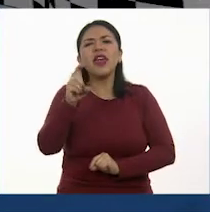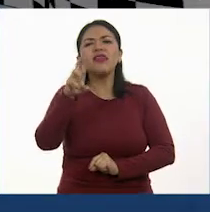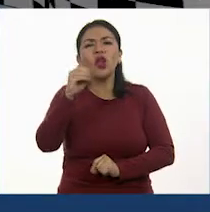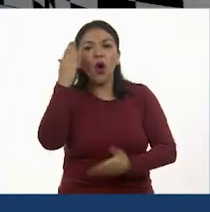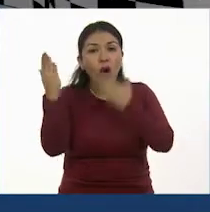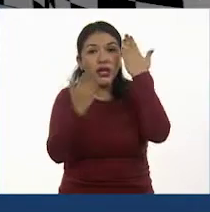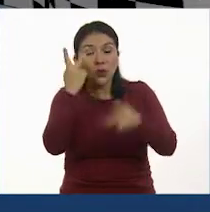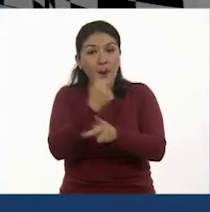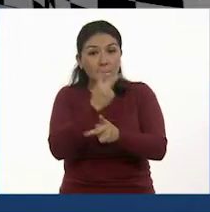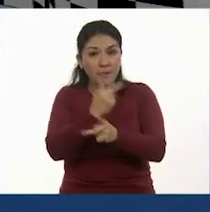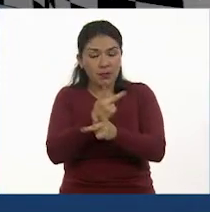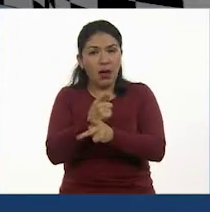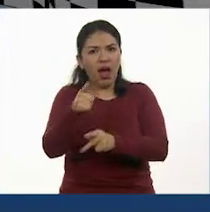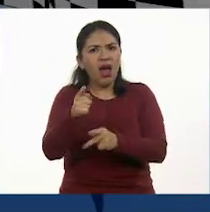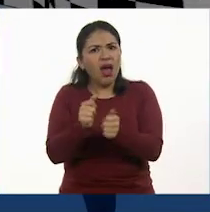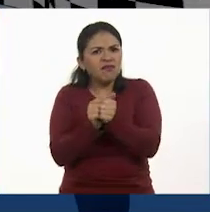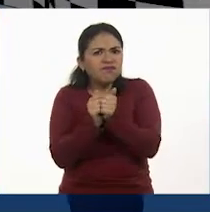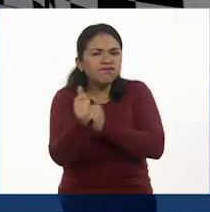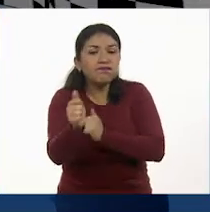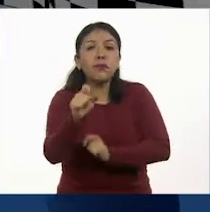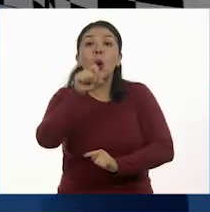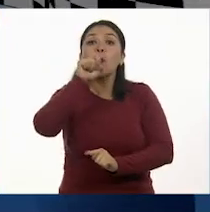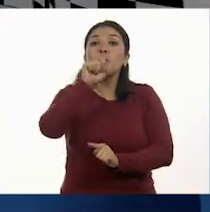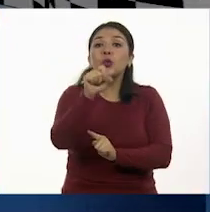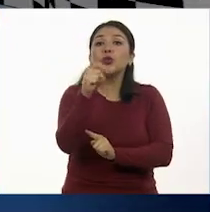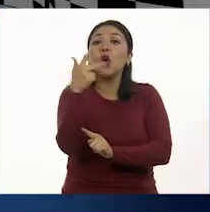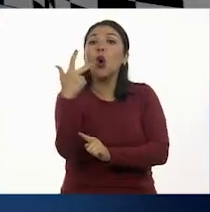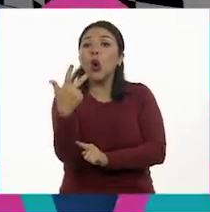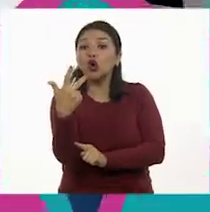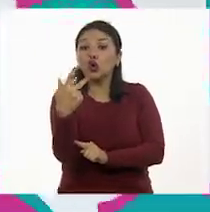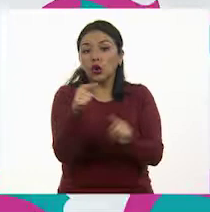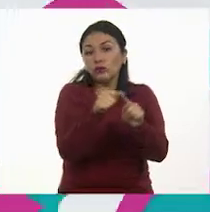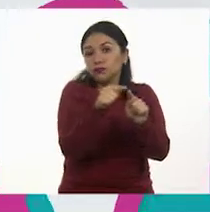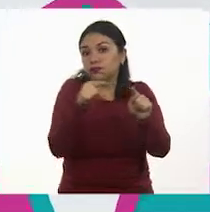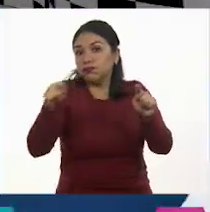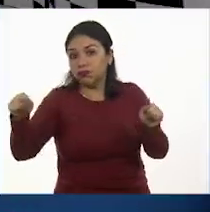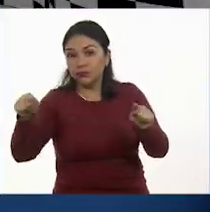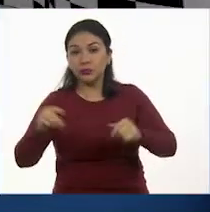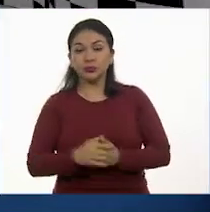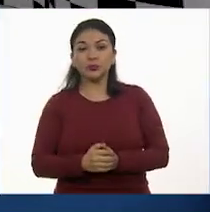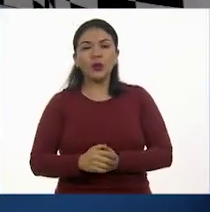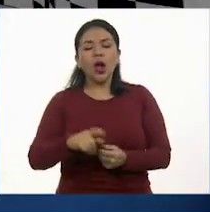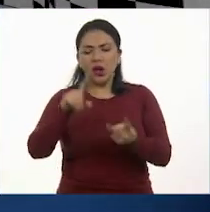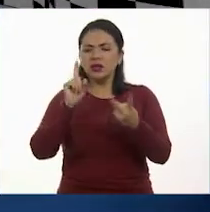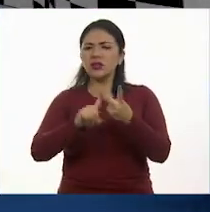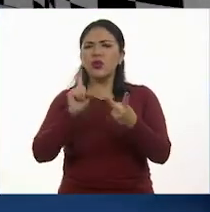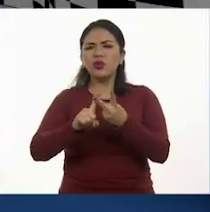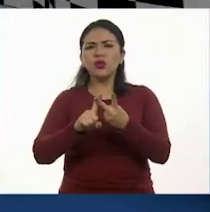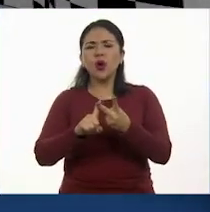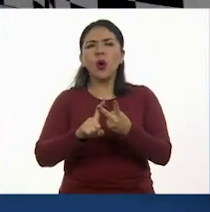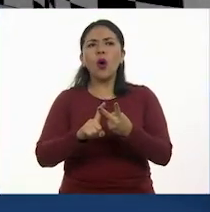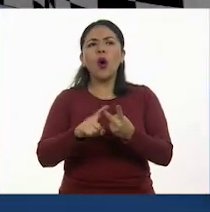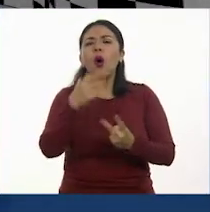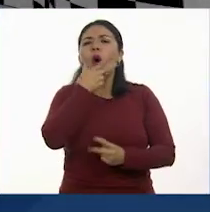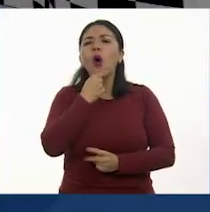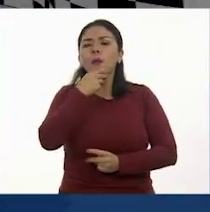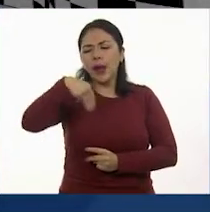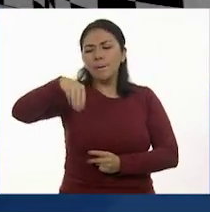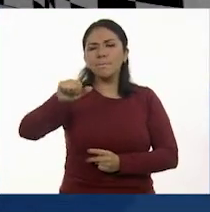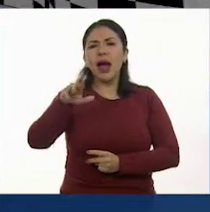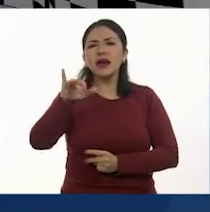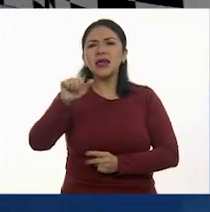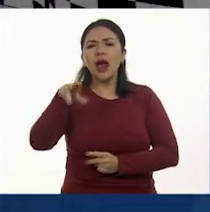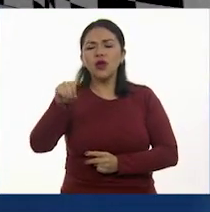de bachillerato y él ha avanzado punto ocho del recorrido. Y después tenemos a Mariano, que lleva